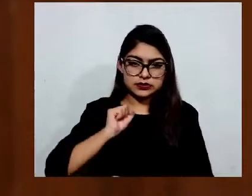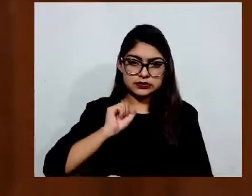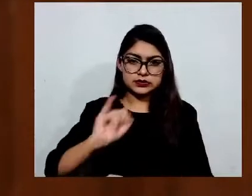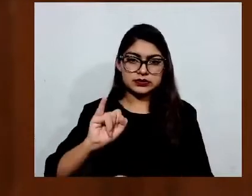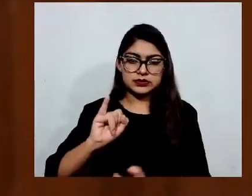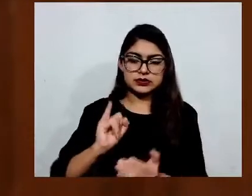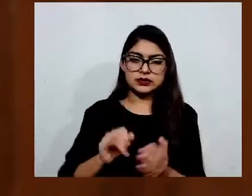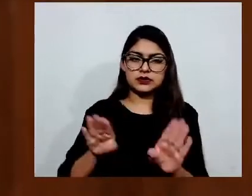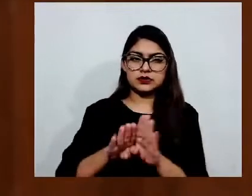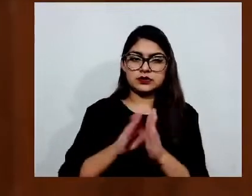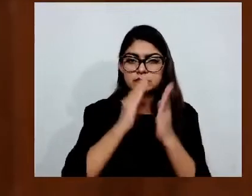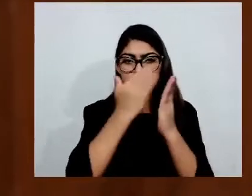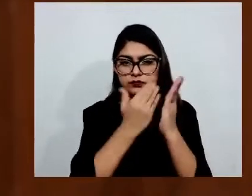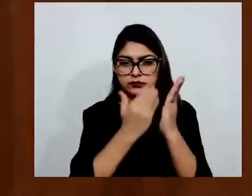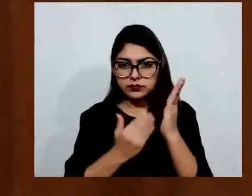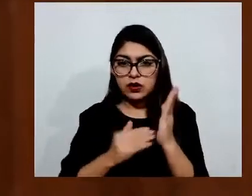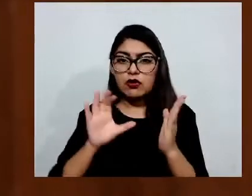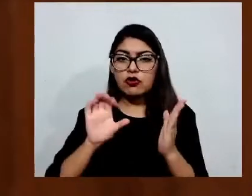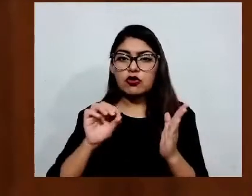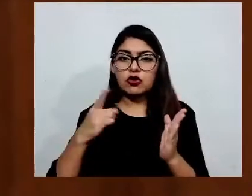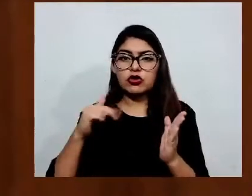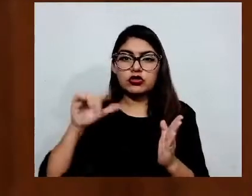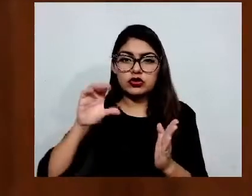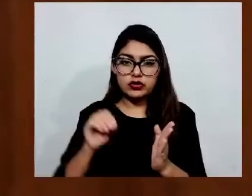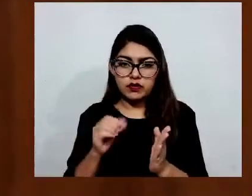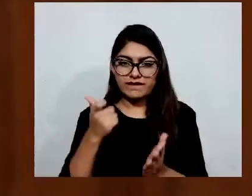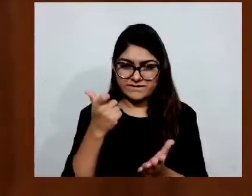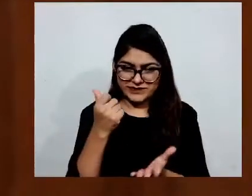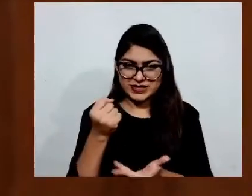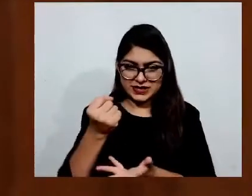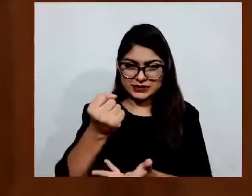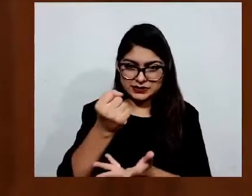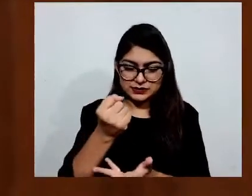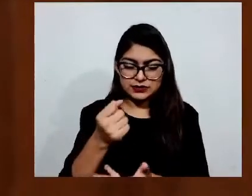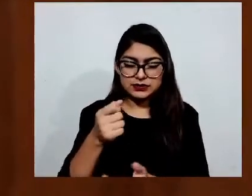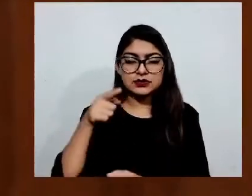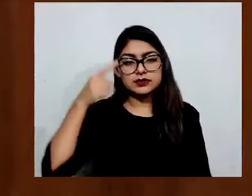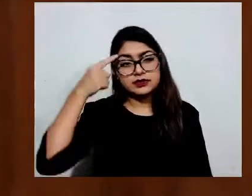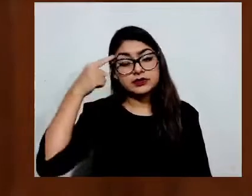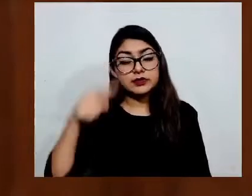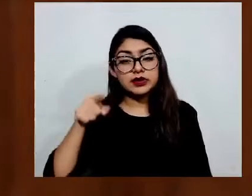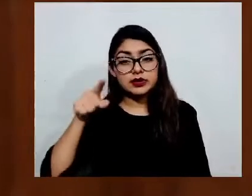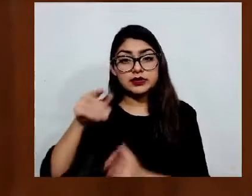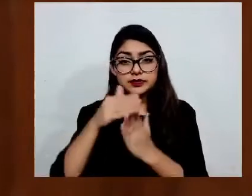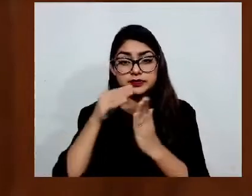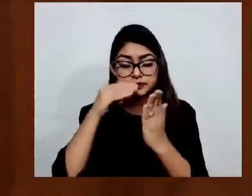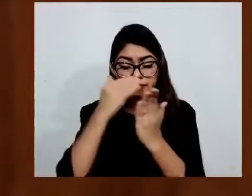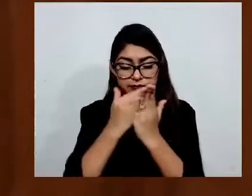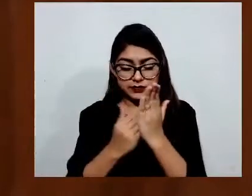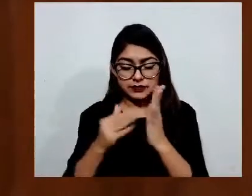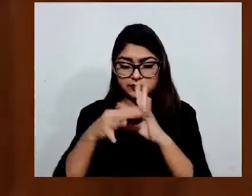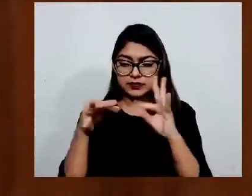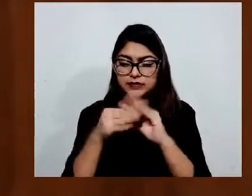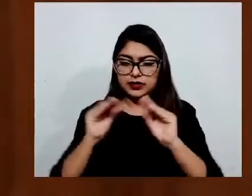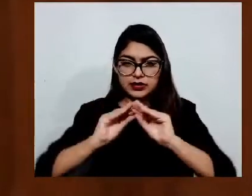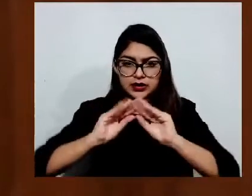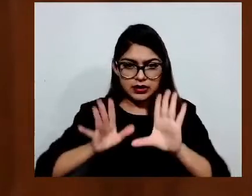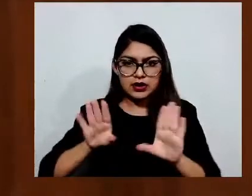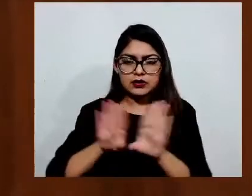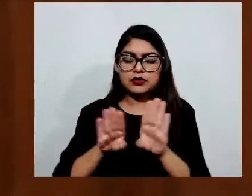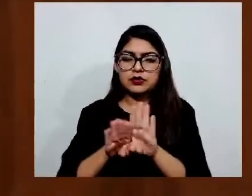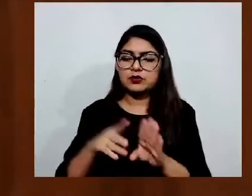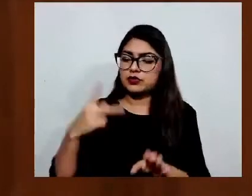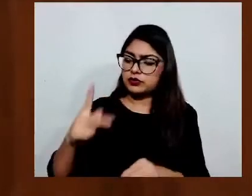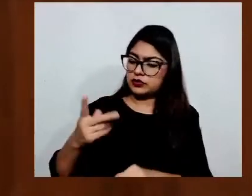disposiciones claras y específicas que regulan la actividad financiera del Estado de México y municipios en el ámbito de sus